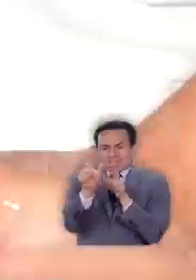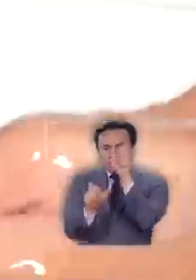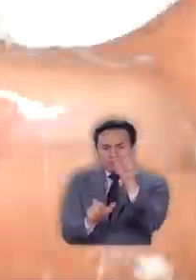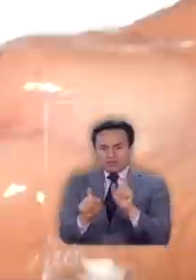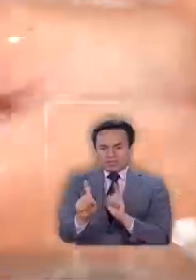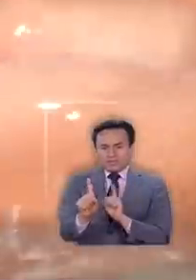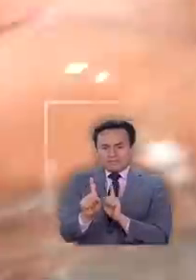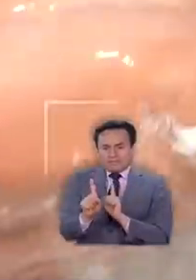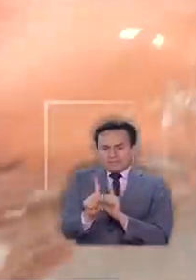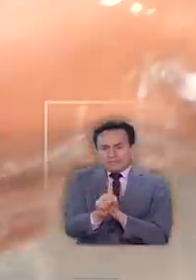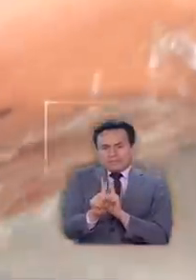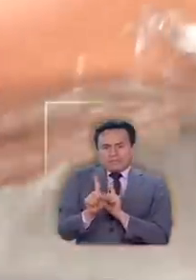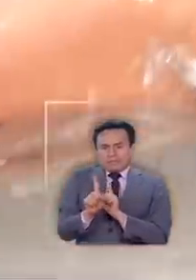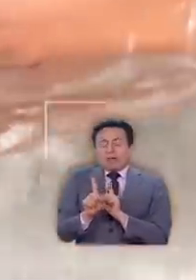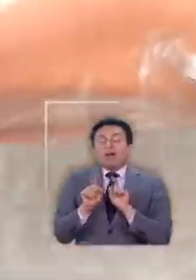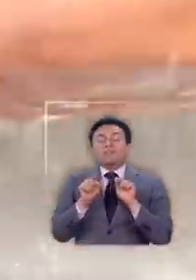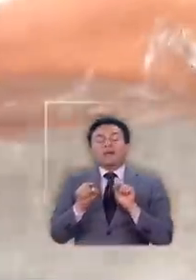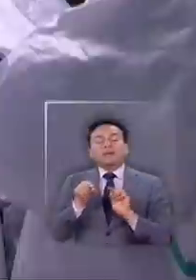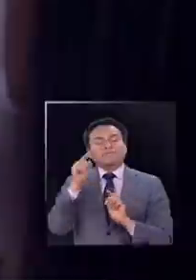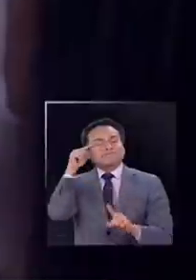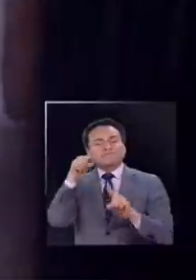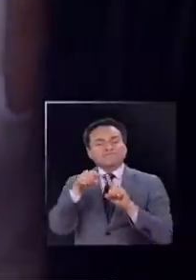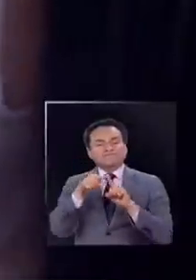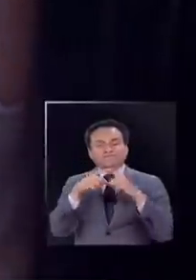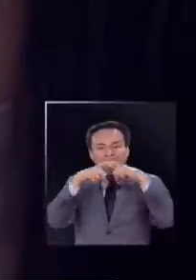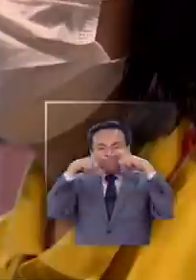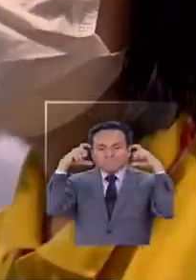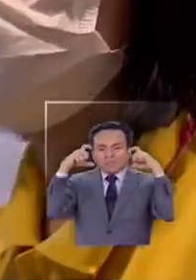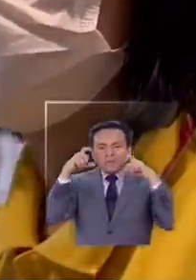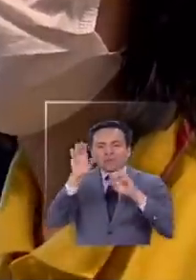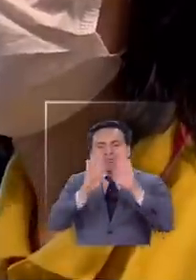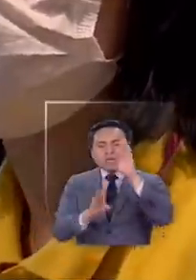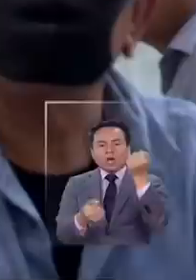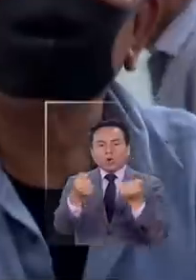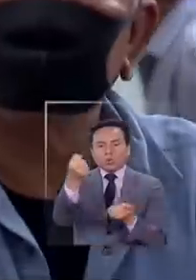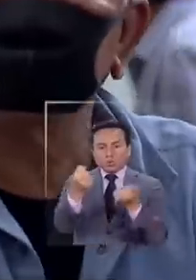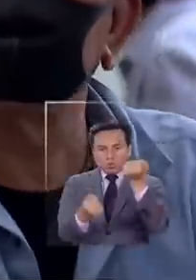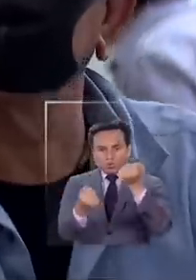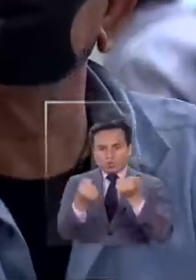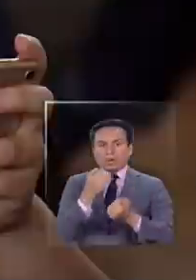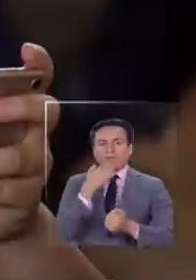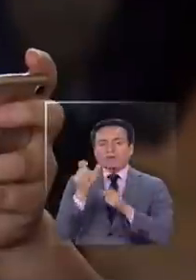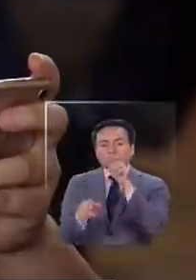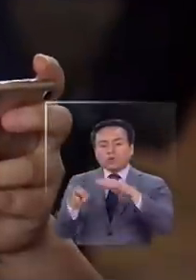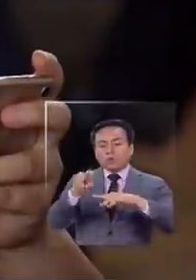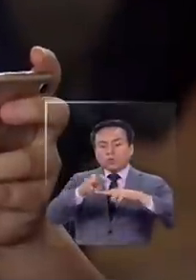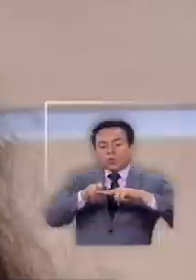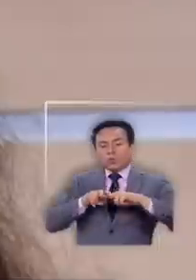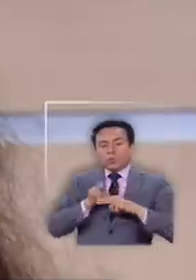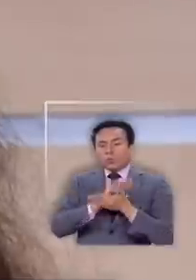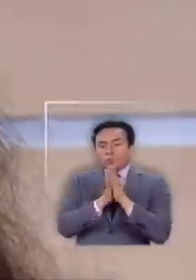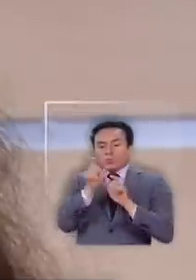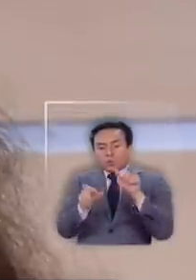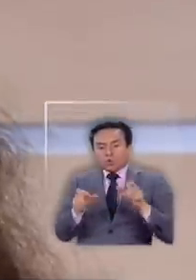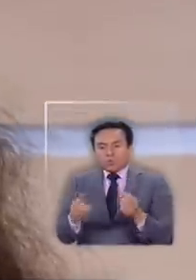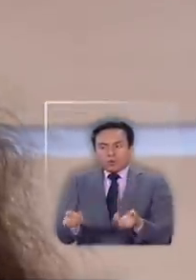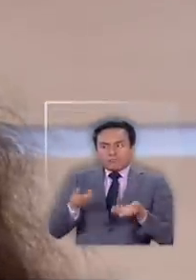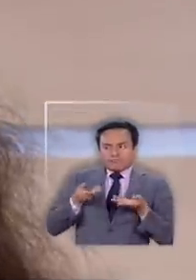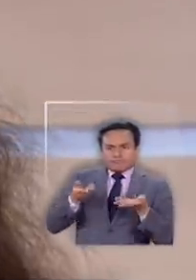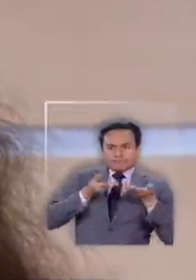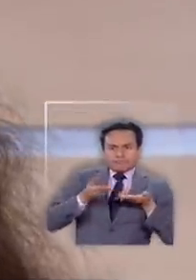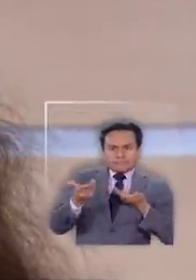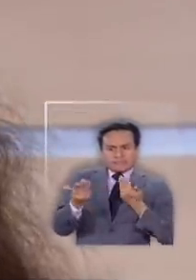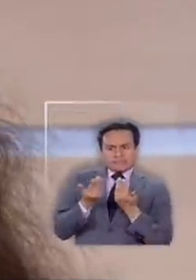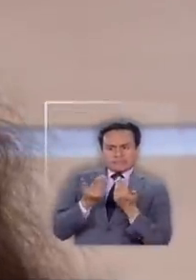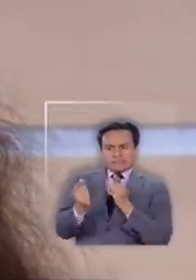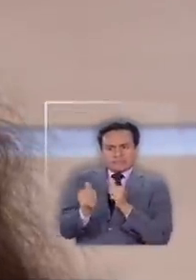personas. Esta medida apunta a proteger al conductor y también a todos los pasajeros que puedan estar expuestos a esa